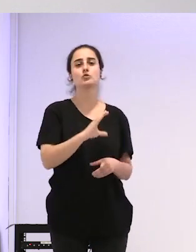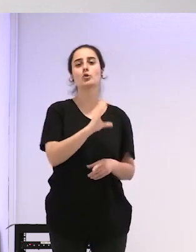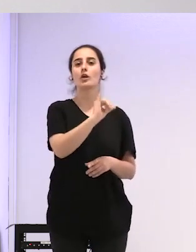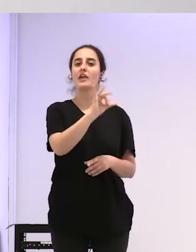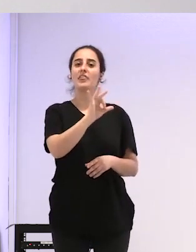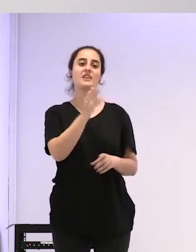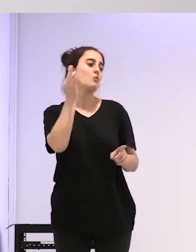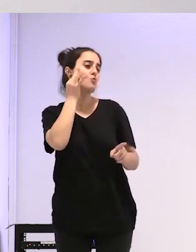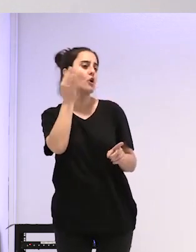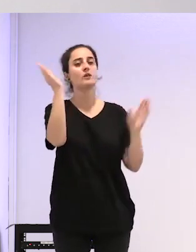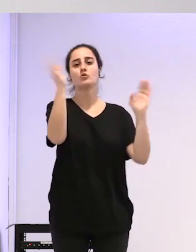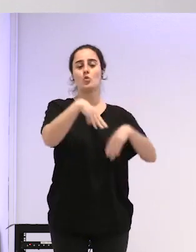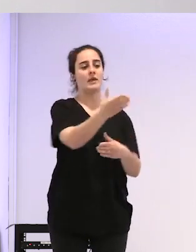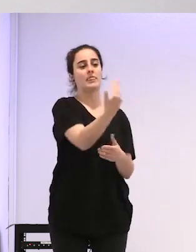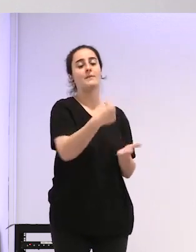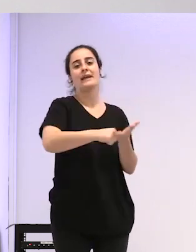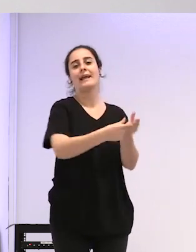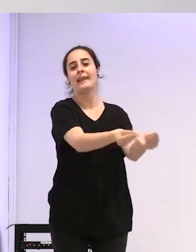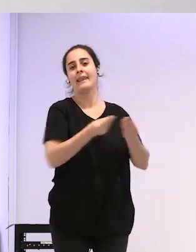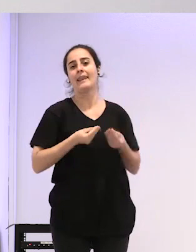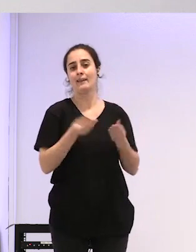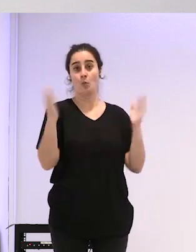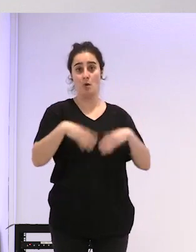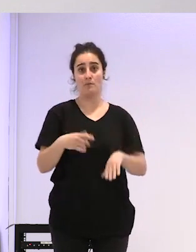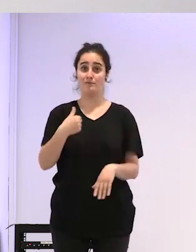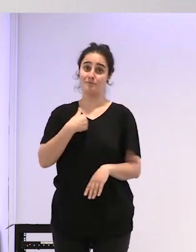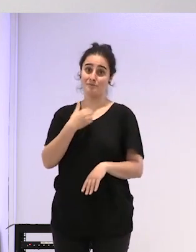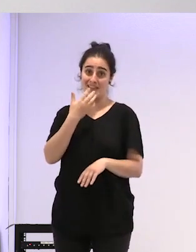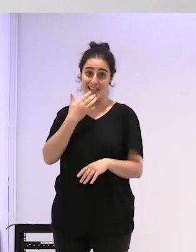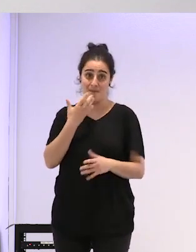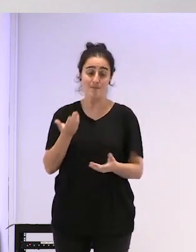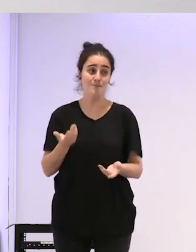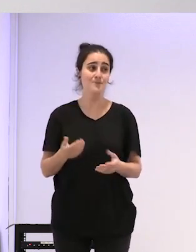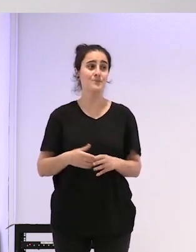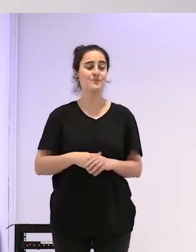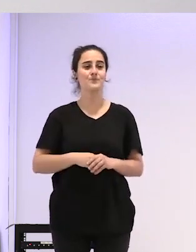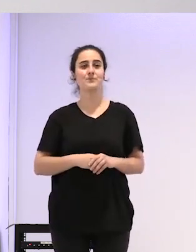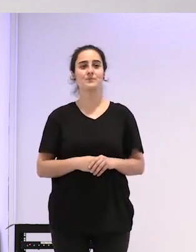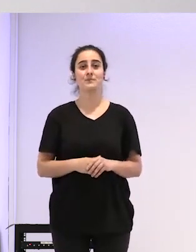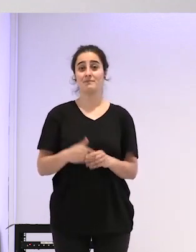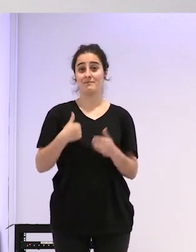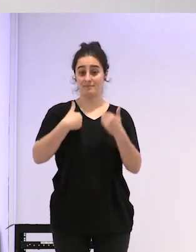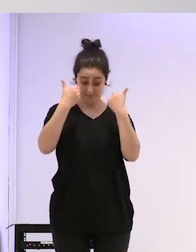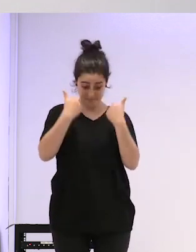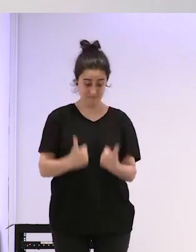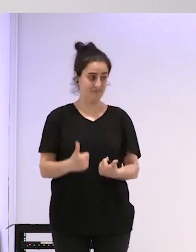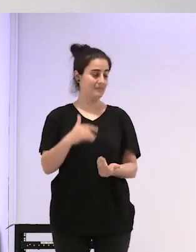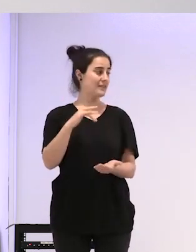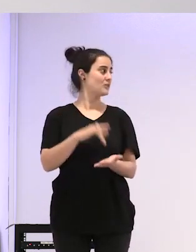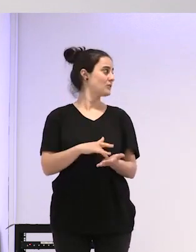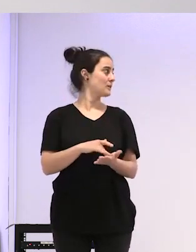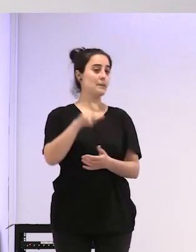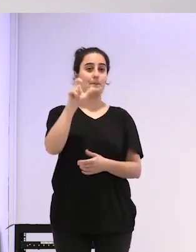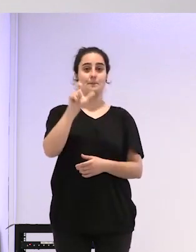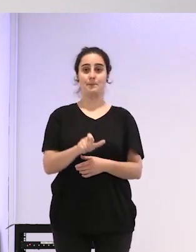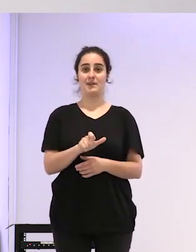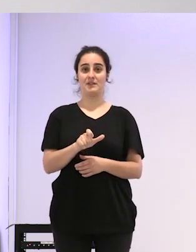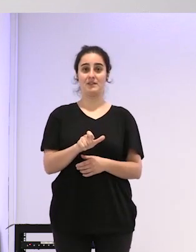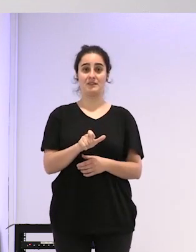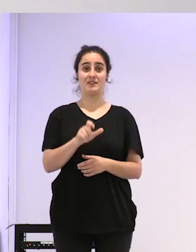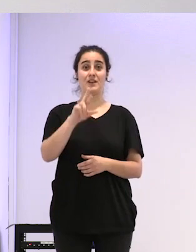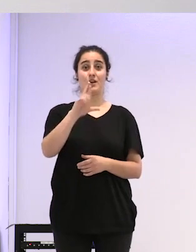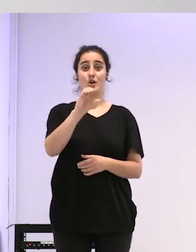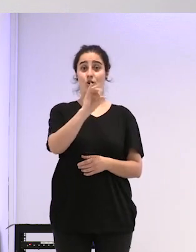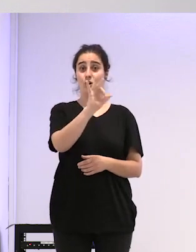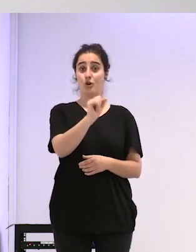mujer y ya pues no y yo por ejemplo soy una de las personas que Rosa no pudo decir que no y que